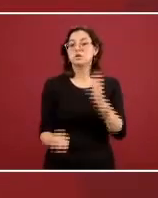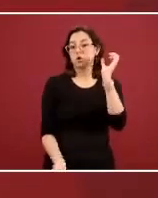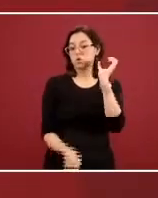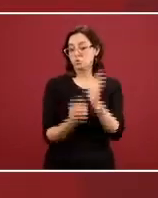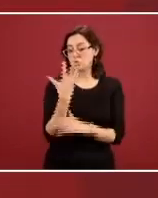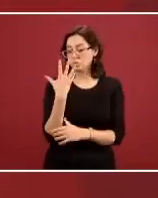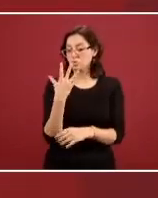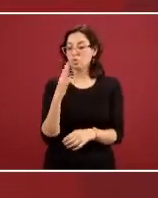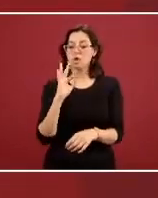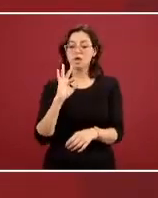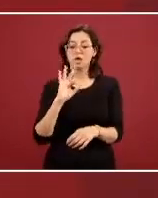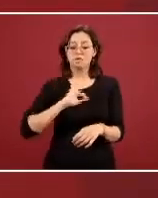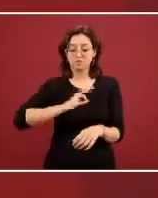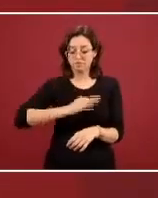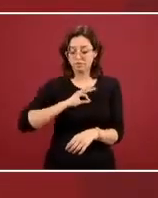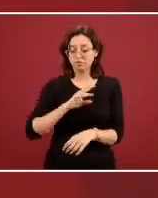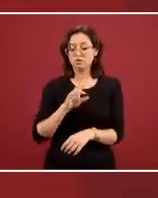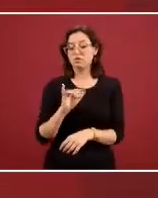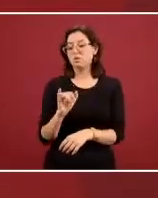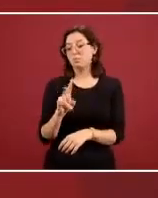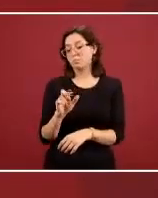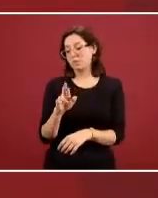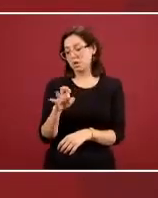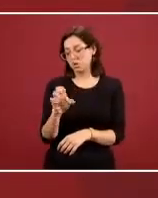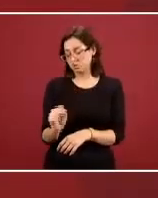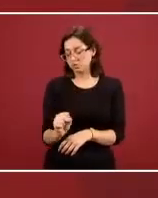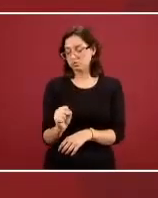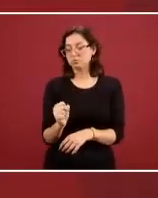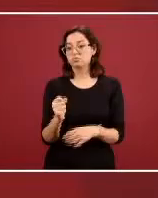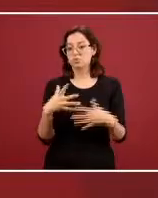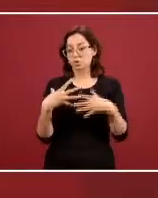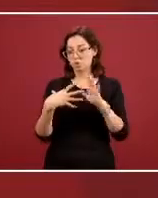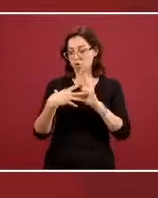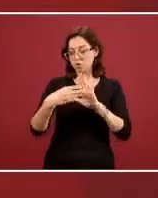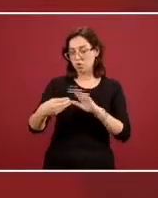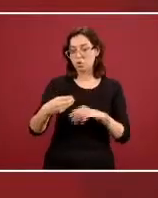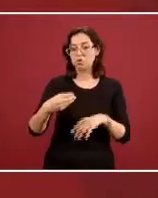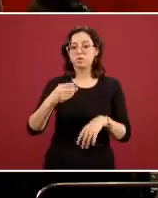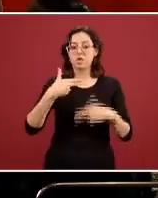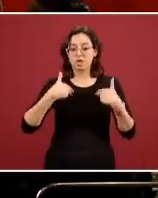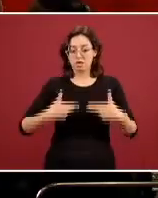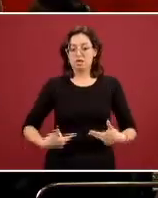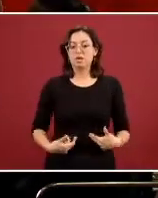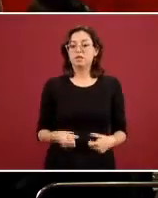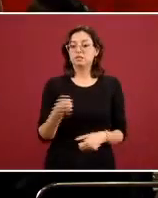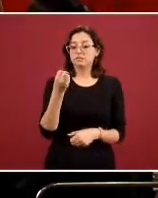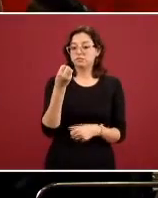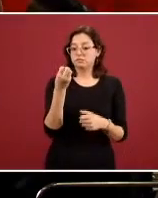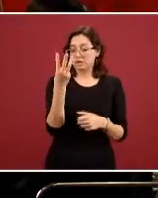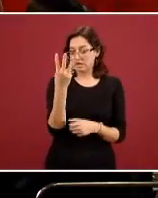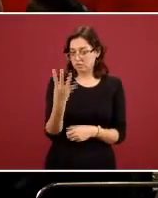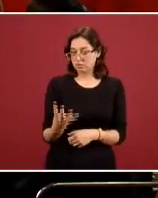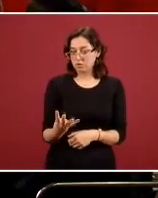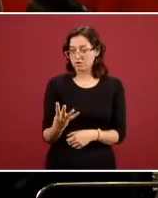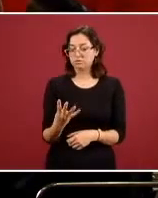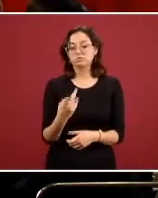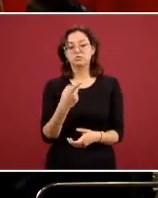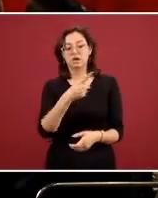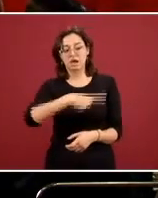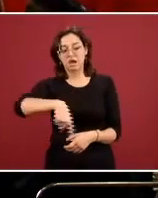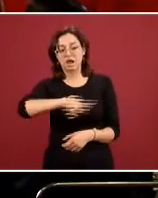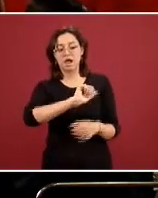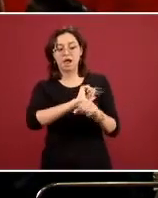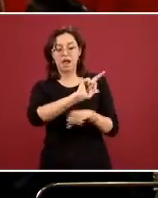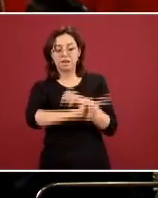especies de microorganismos que causan infecciones en los seres humanos tres cuartas partes provienen del mundo animal